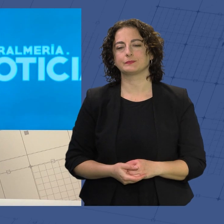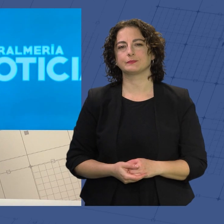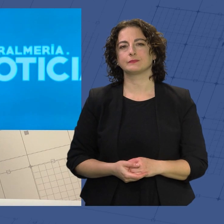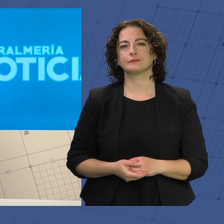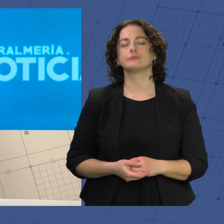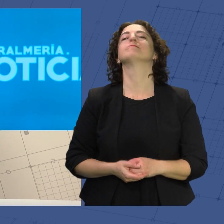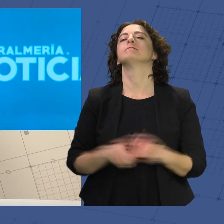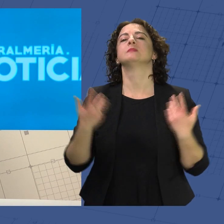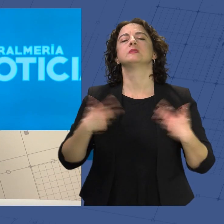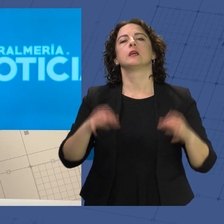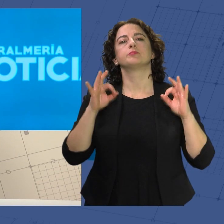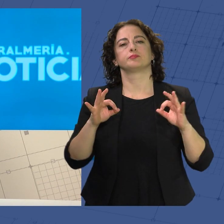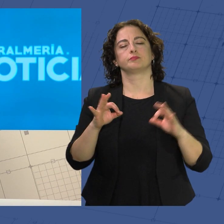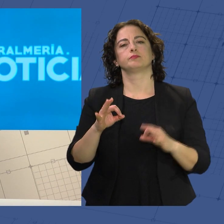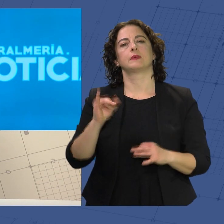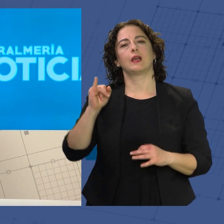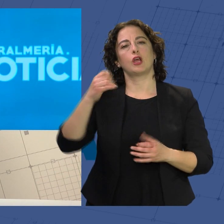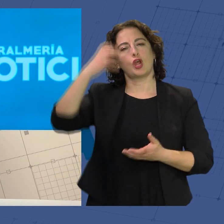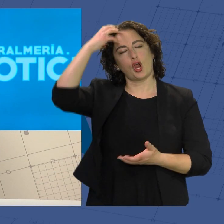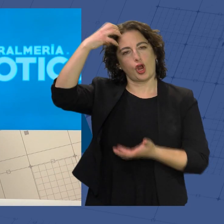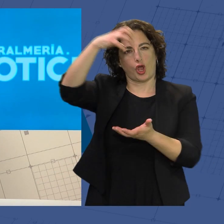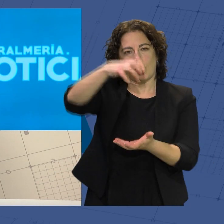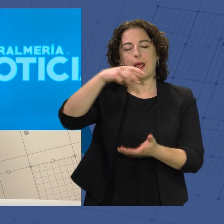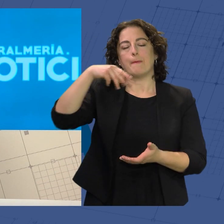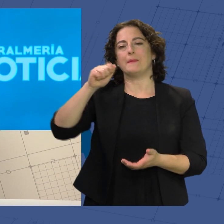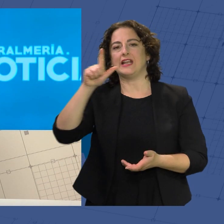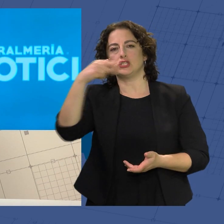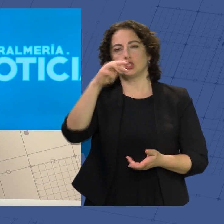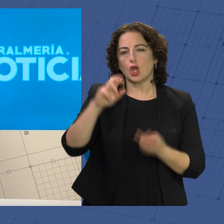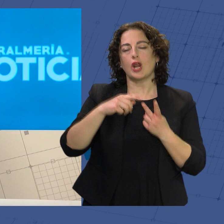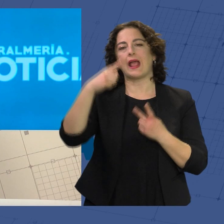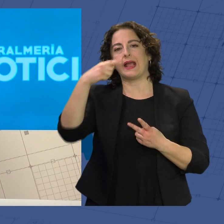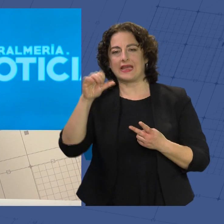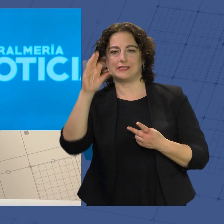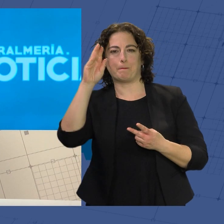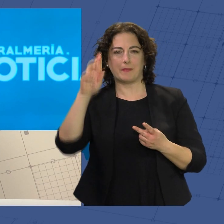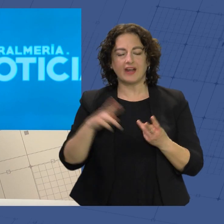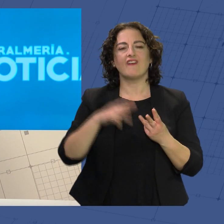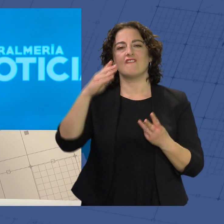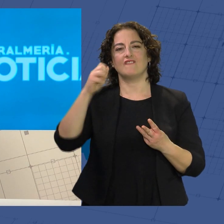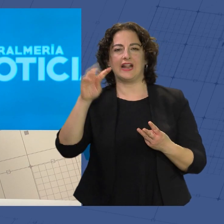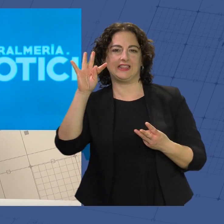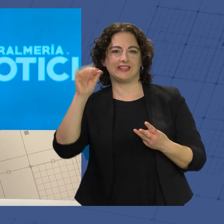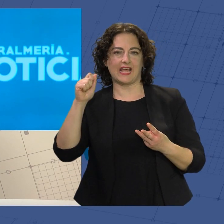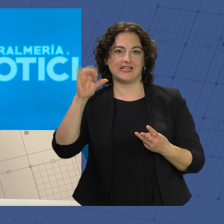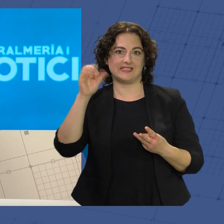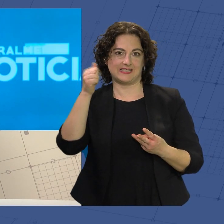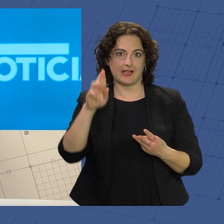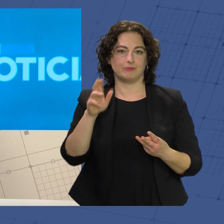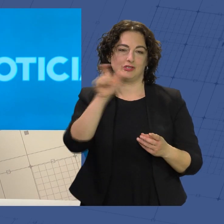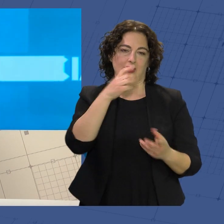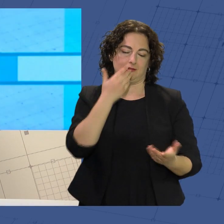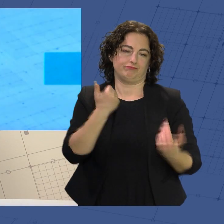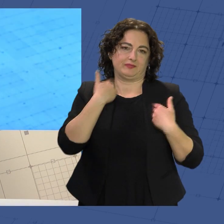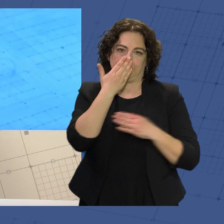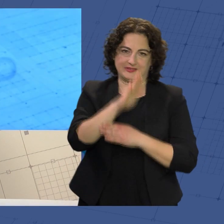Y ya tienen en su poder las coronas de Melchor, Gaspar y Baltasar, los emisarios de los Reyes Magos, una responsabilidad que